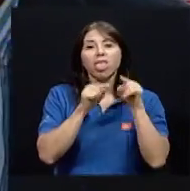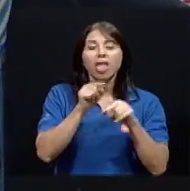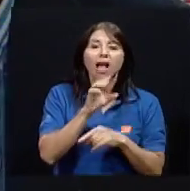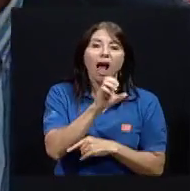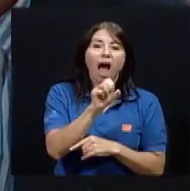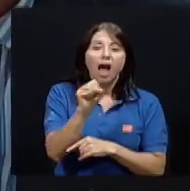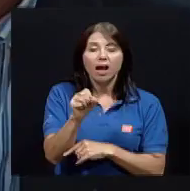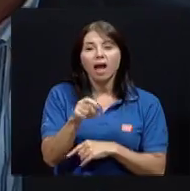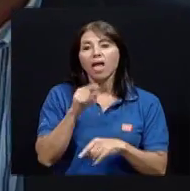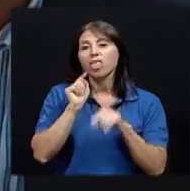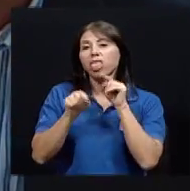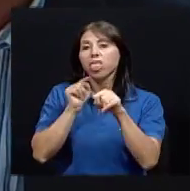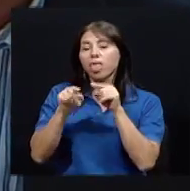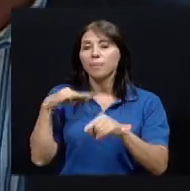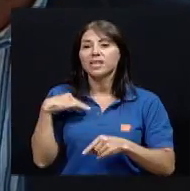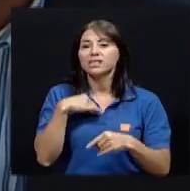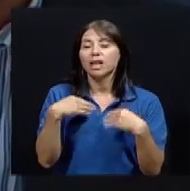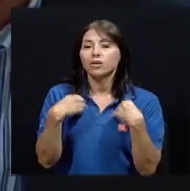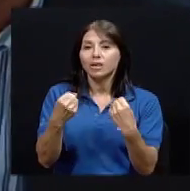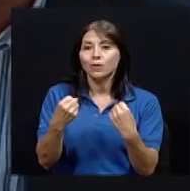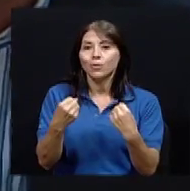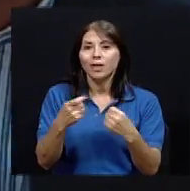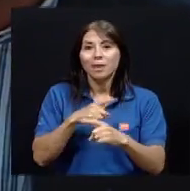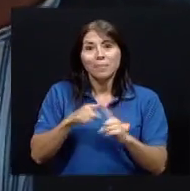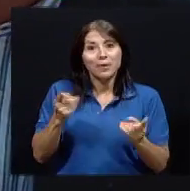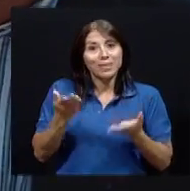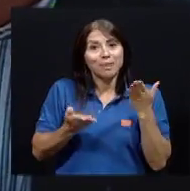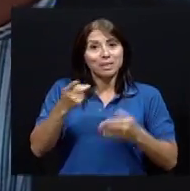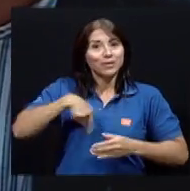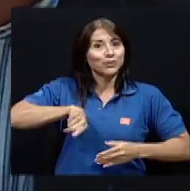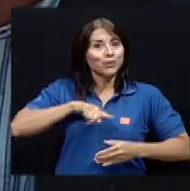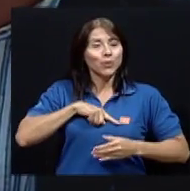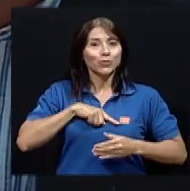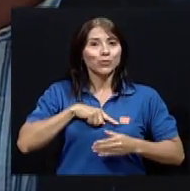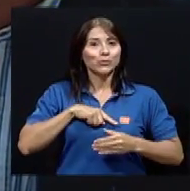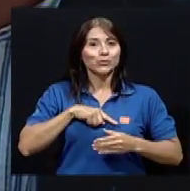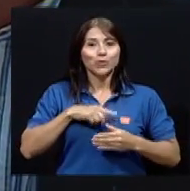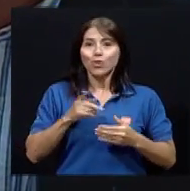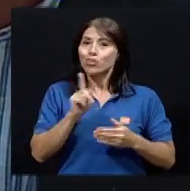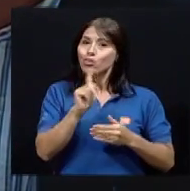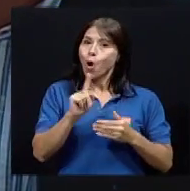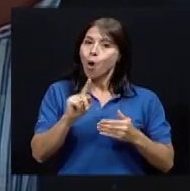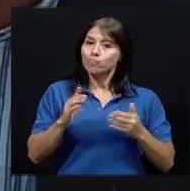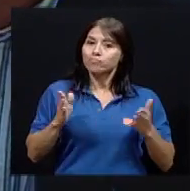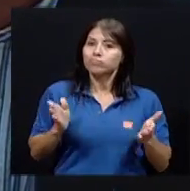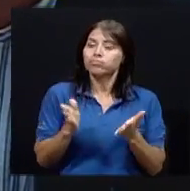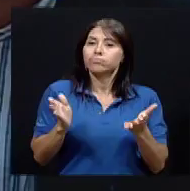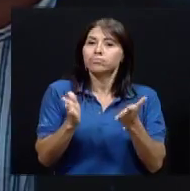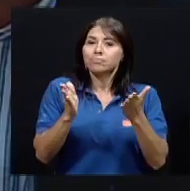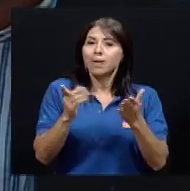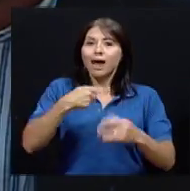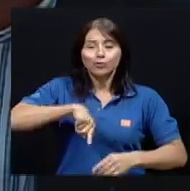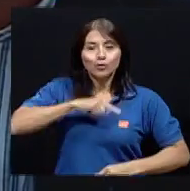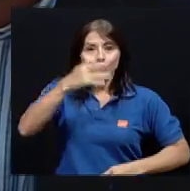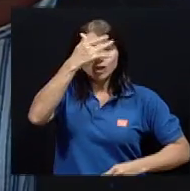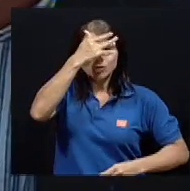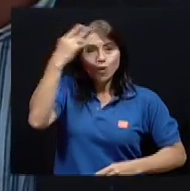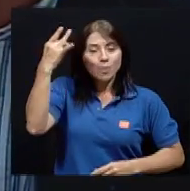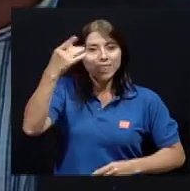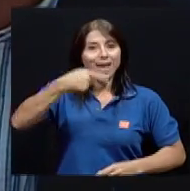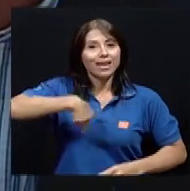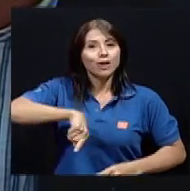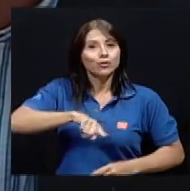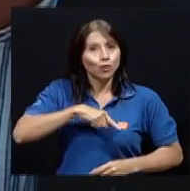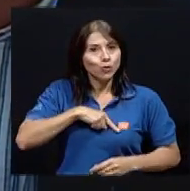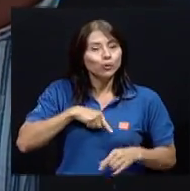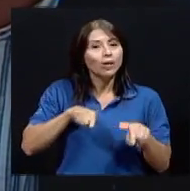que el ministerio allá, pero tal vez tampoco ponemos mucho de nuestra parte como ciudadanos y se nos olvida que en realidad tenemos